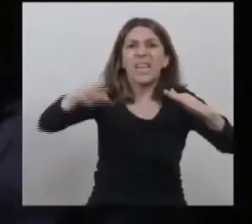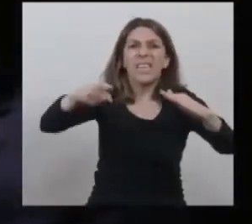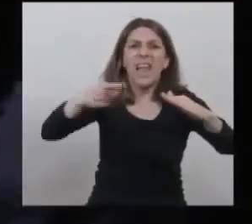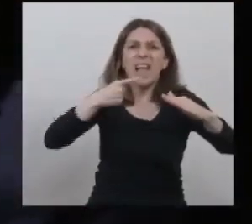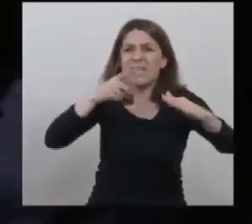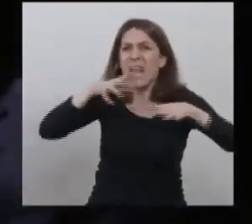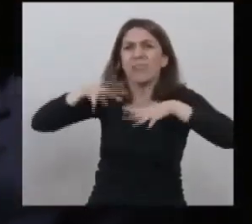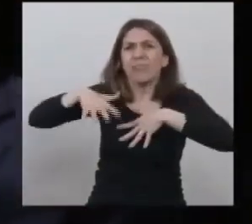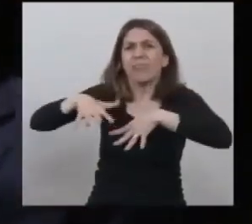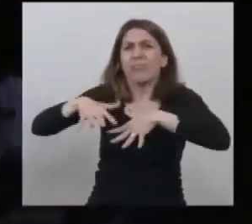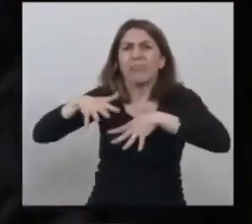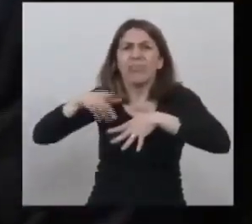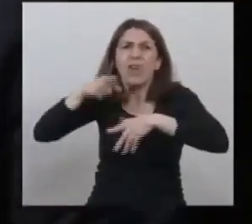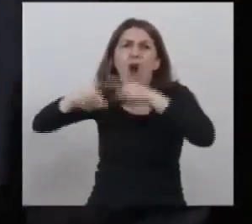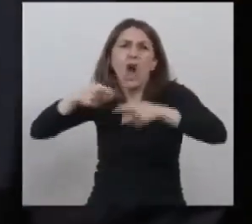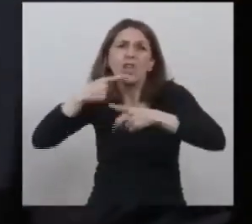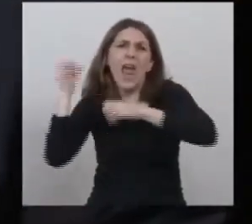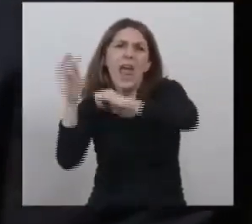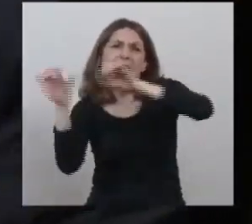barbaridades